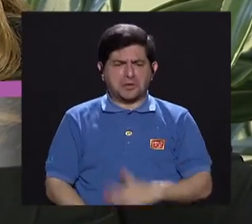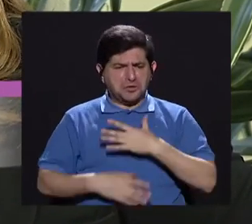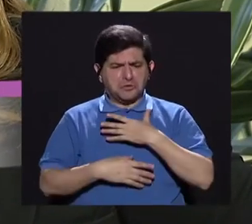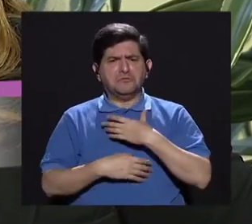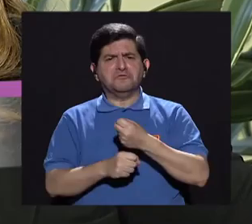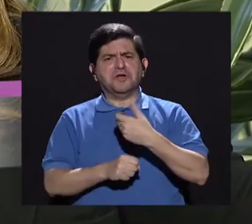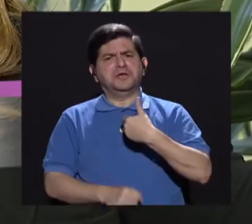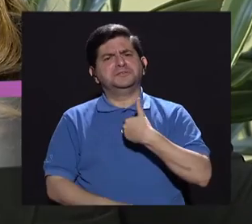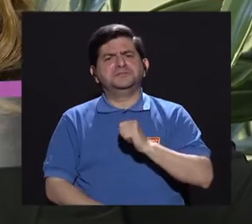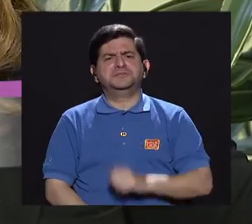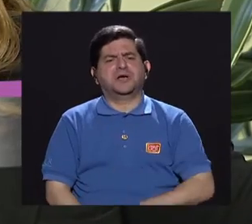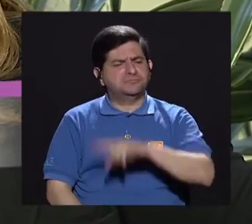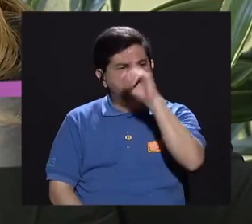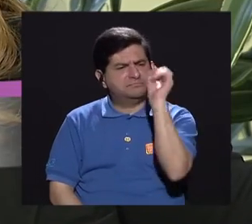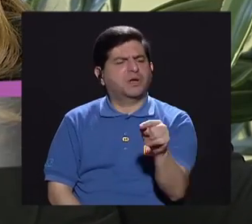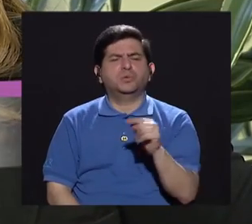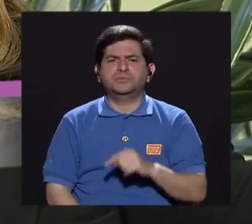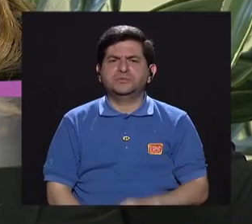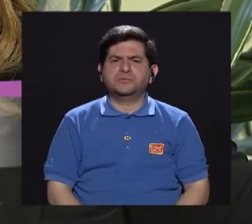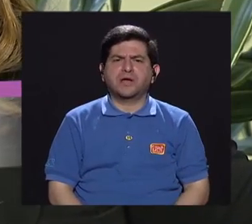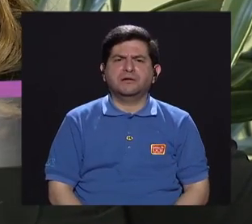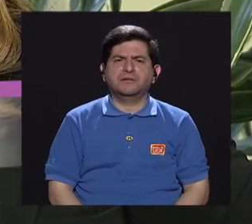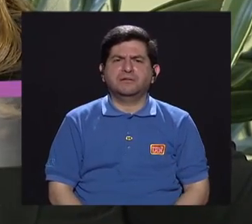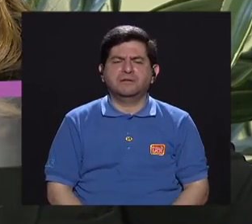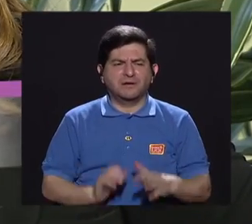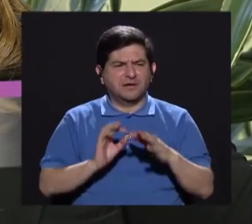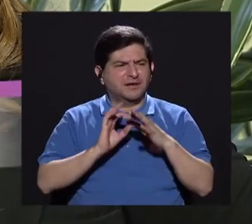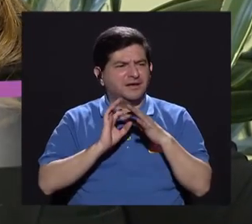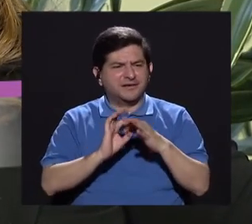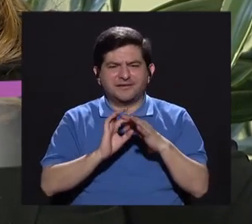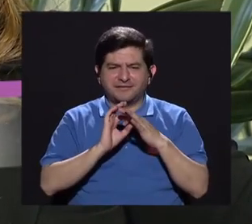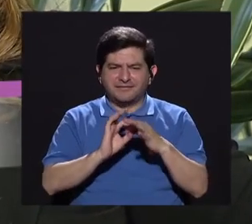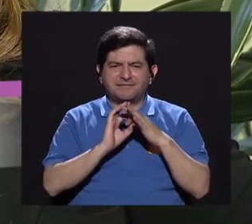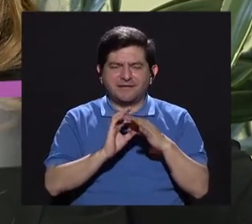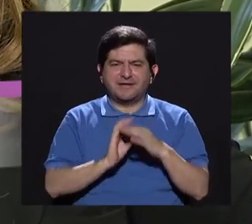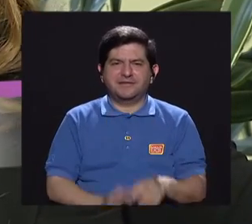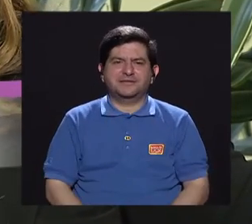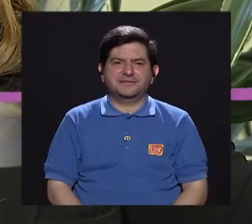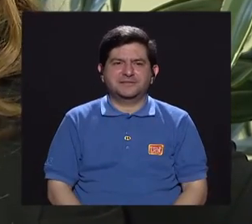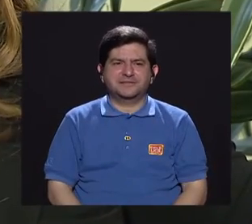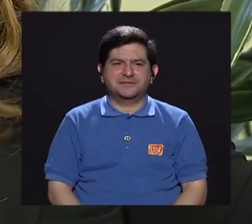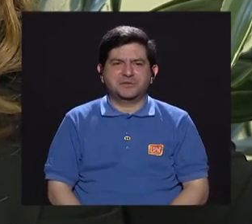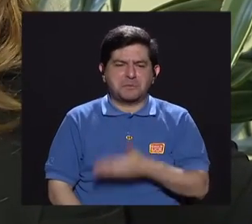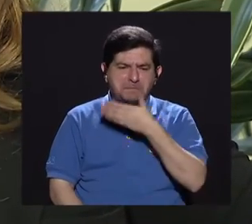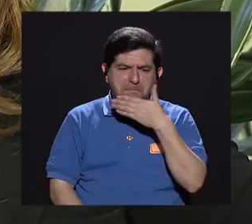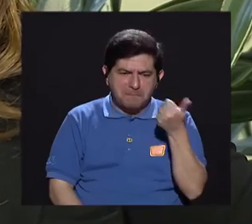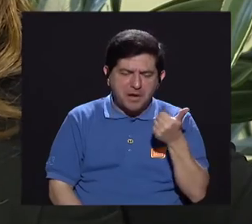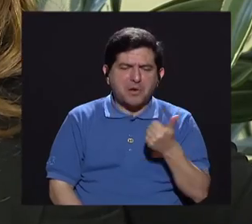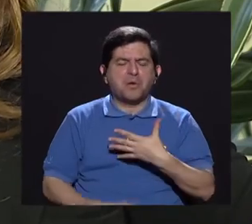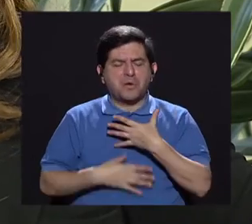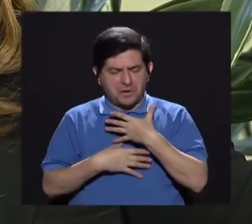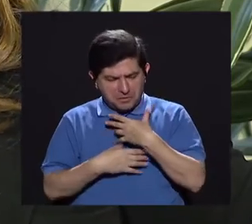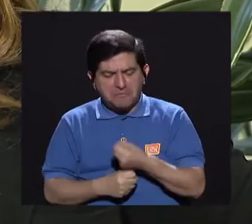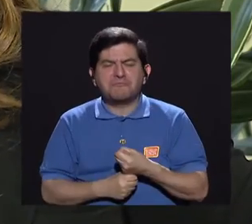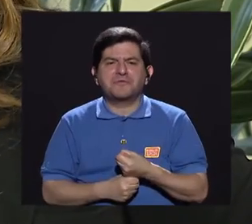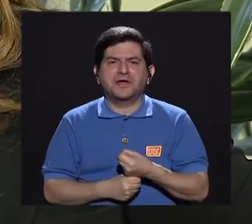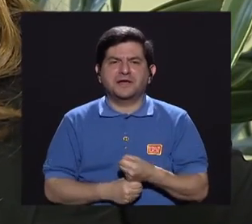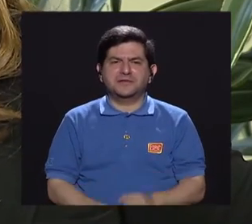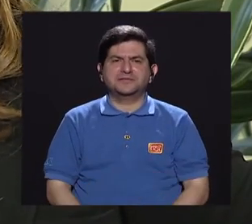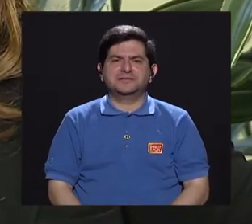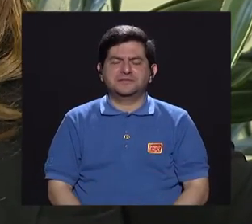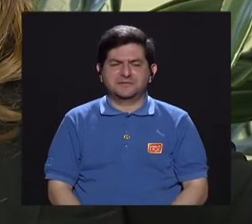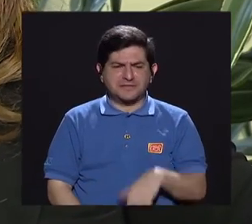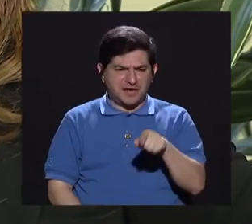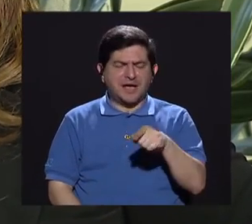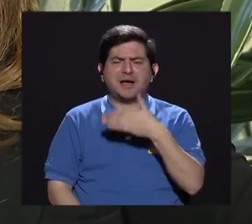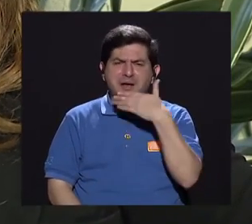confianza, preguntar, entonces es una relación, entre mejor se dé, entre más confianza, pues es mejor